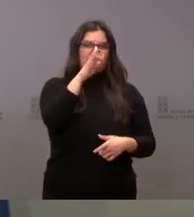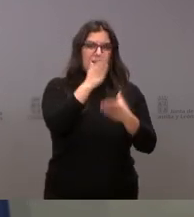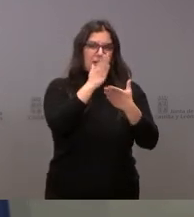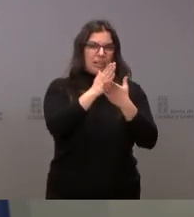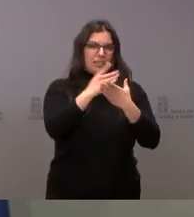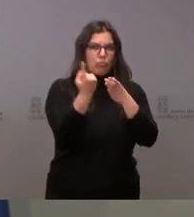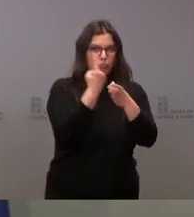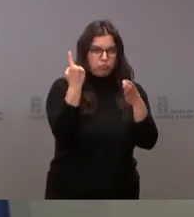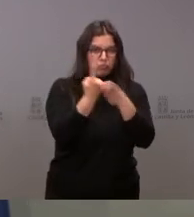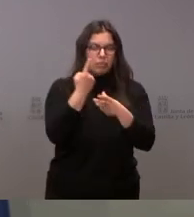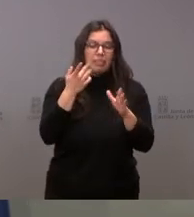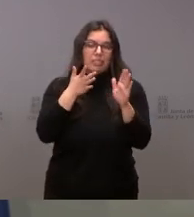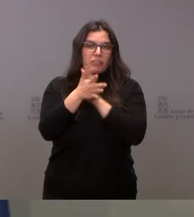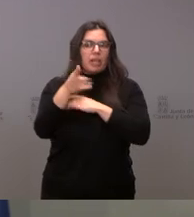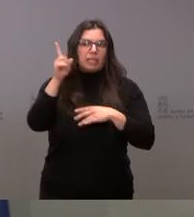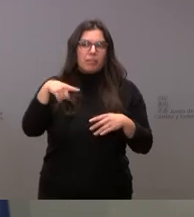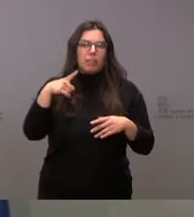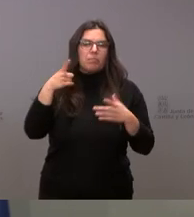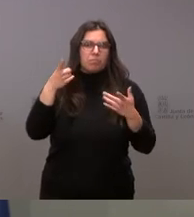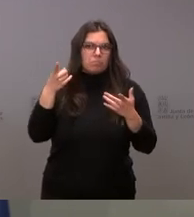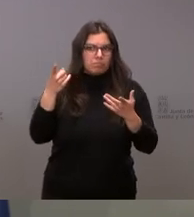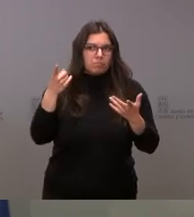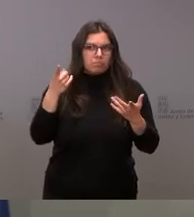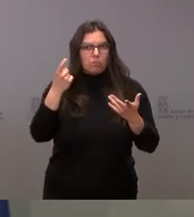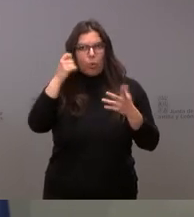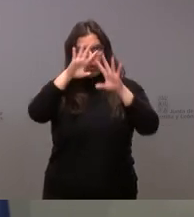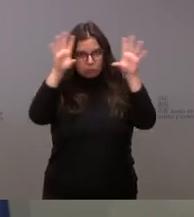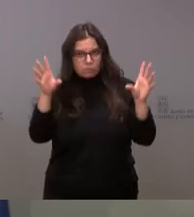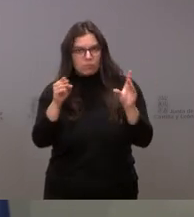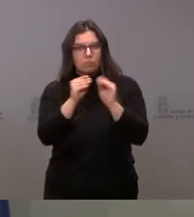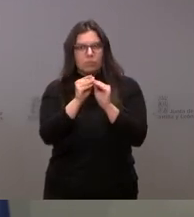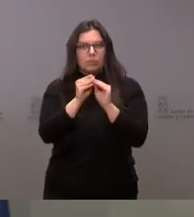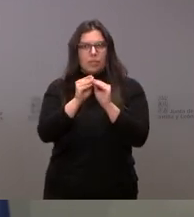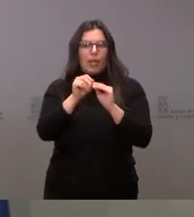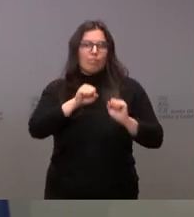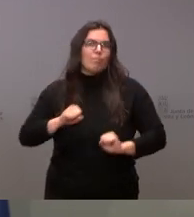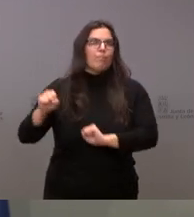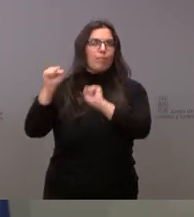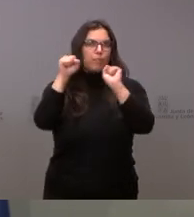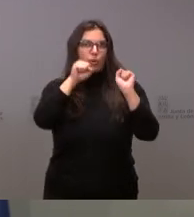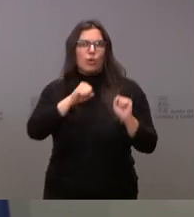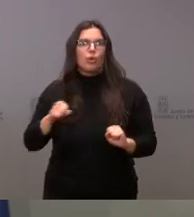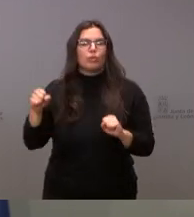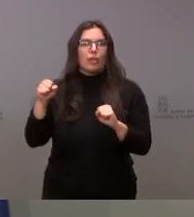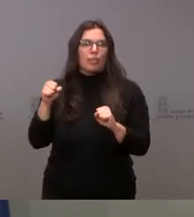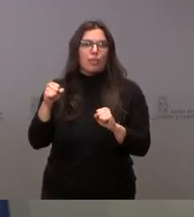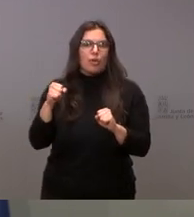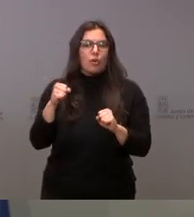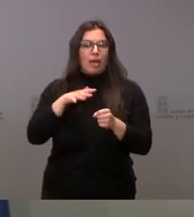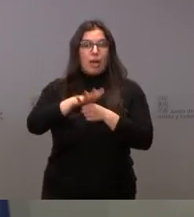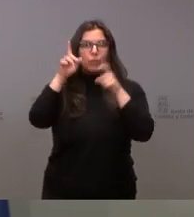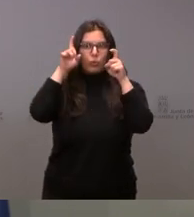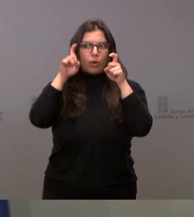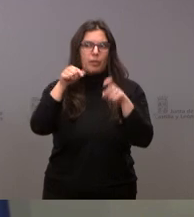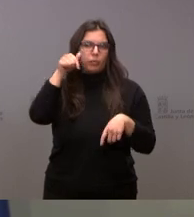lo cual también da idea de la protección que se ha tenido en el ámbito educativo de nuestra